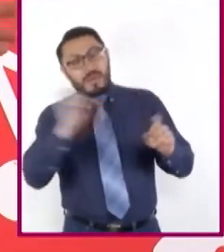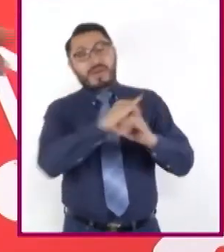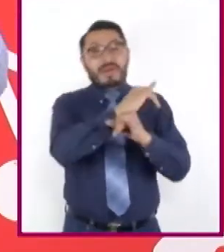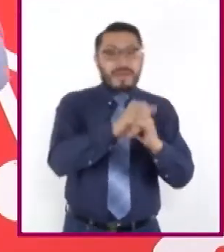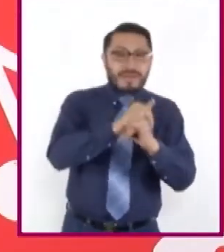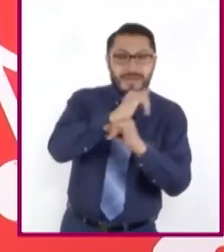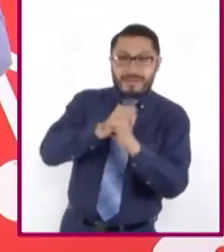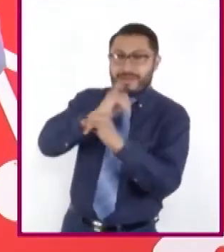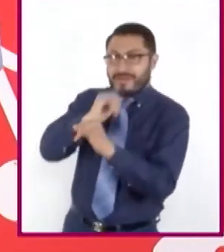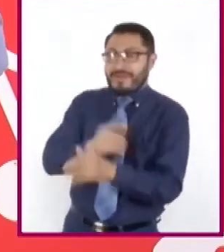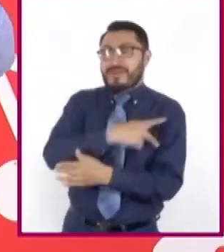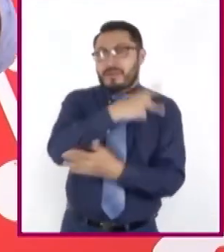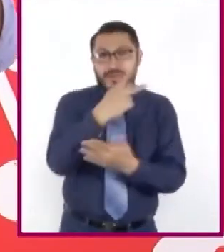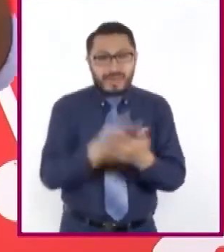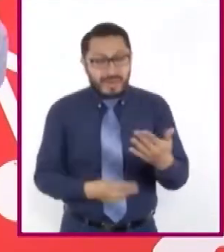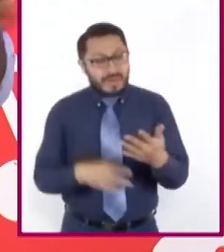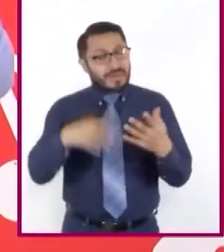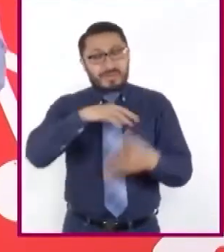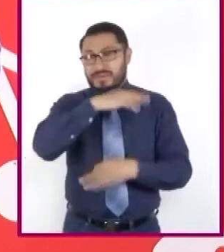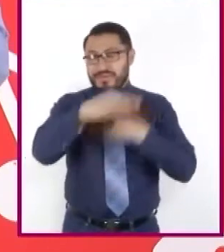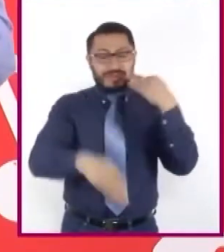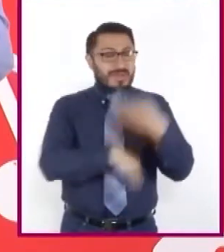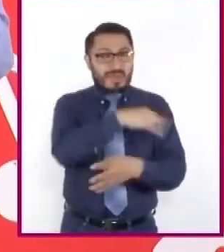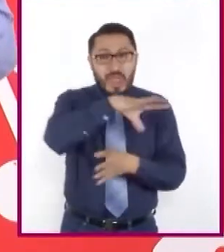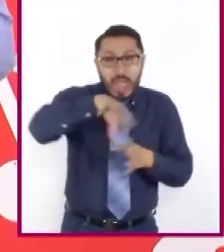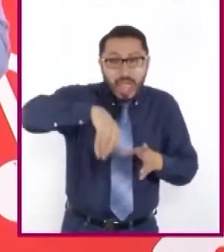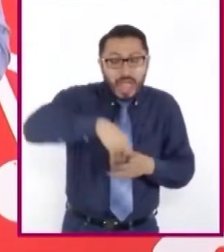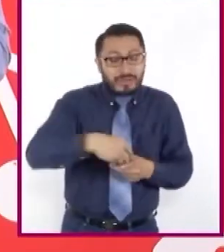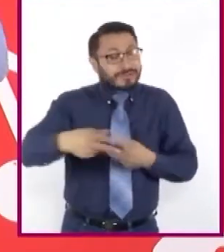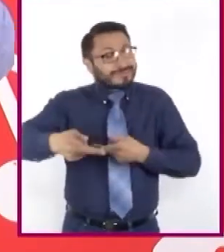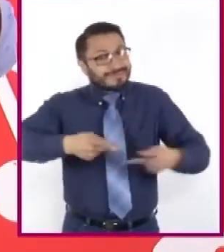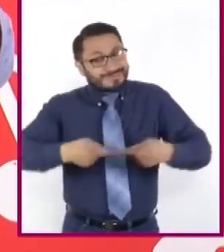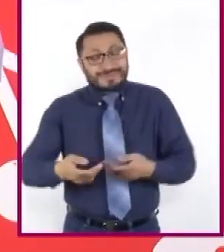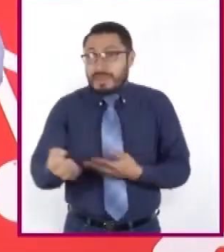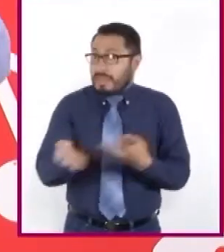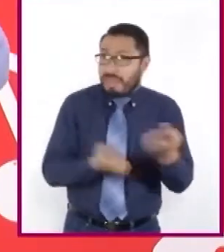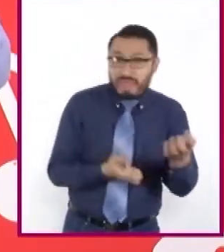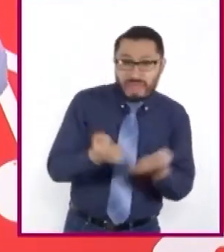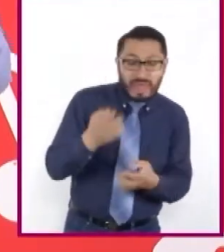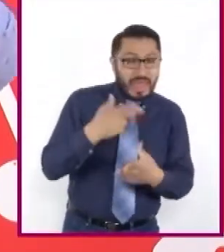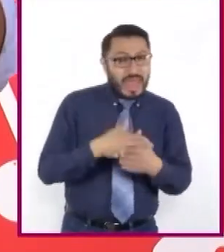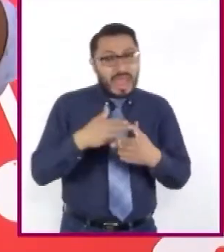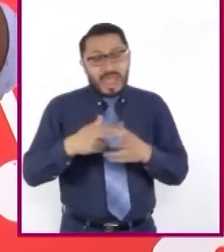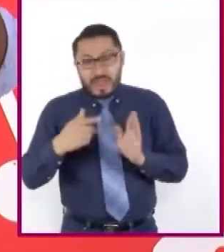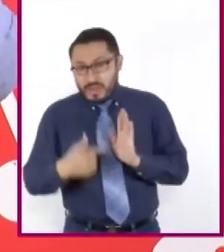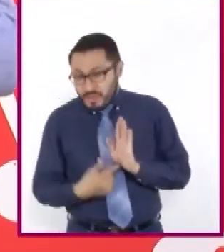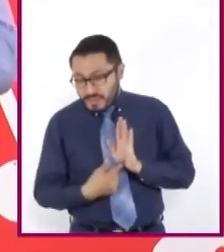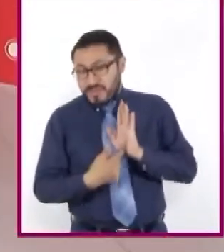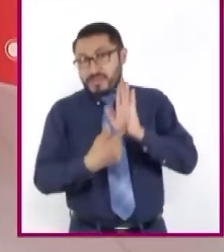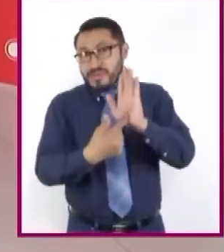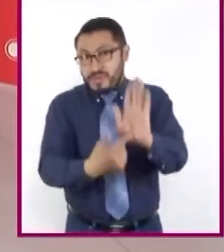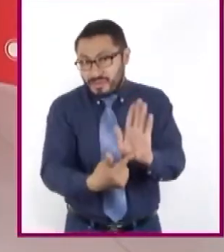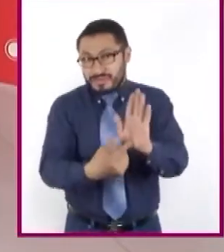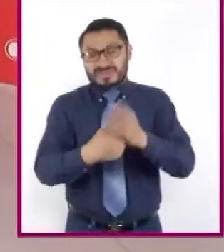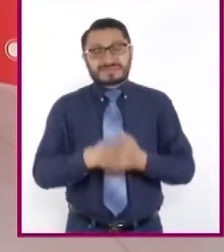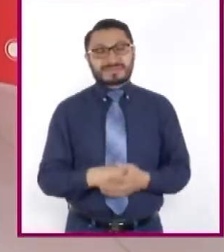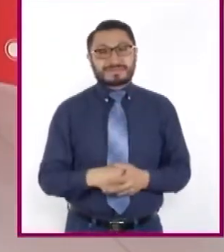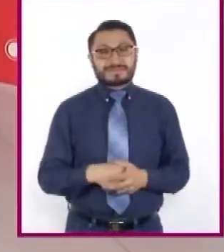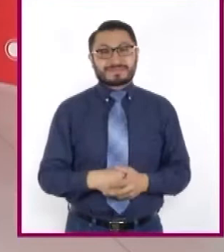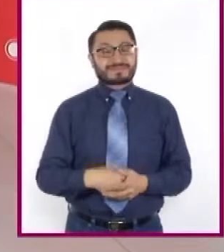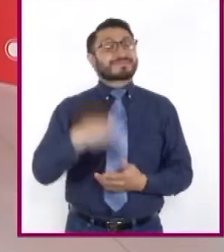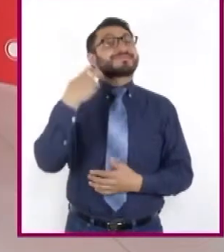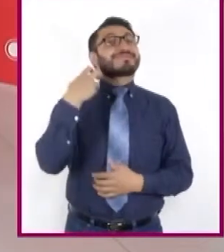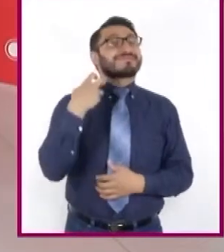planeación, producción o realización, ensayos, hasta lograr el montaje u obra final. Y